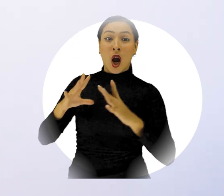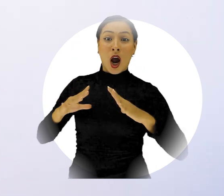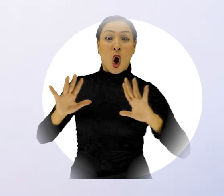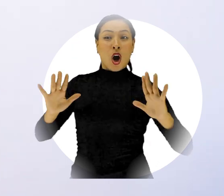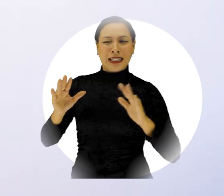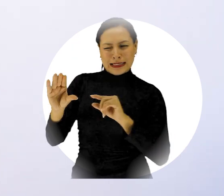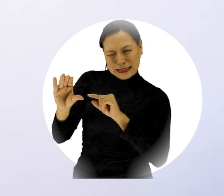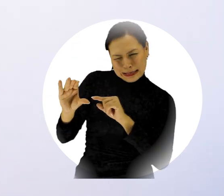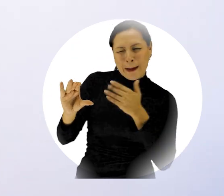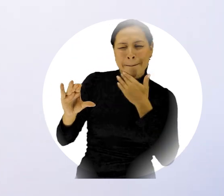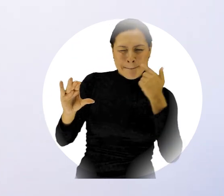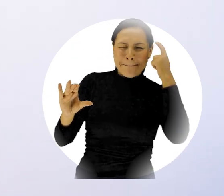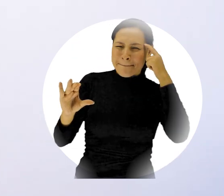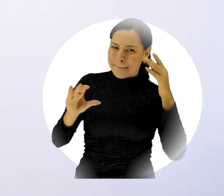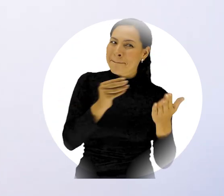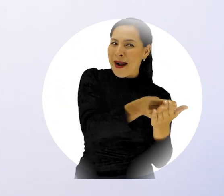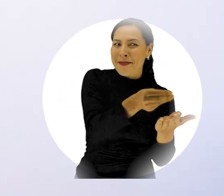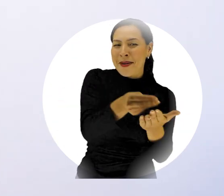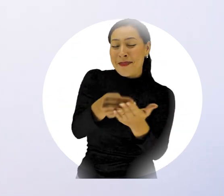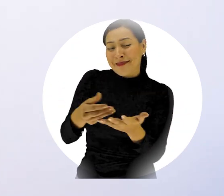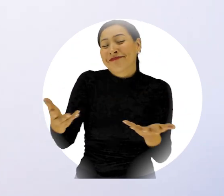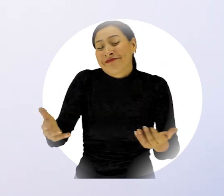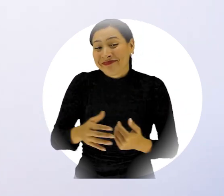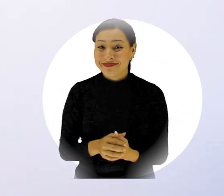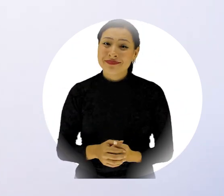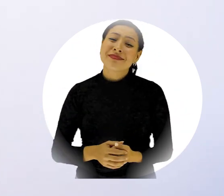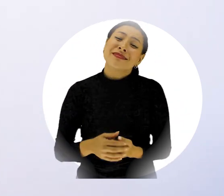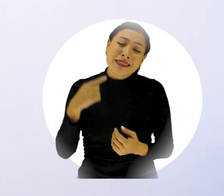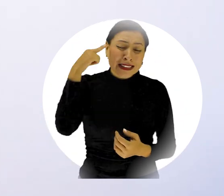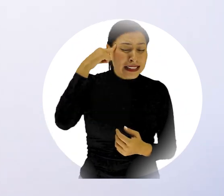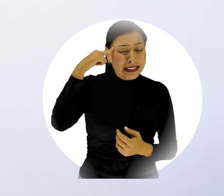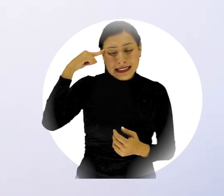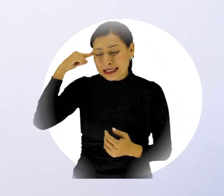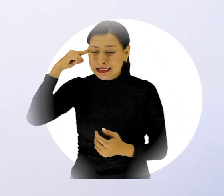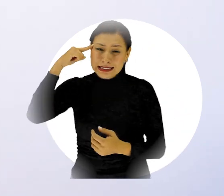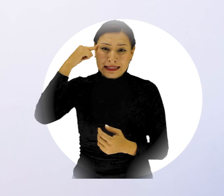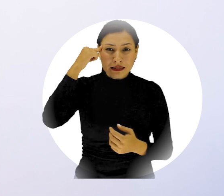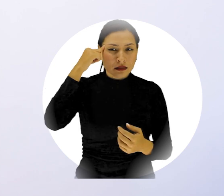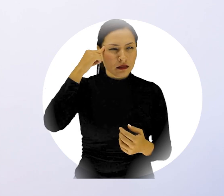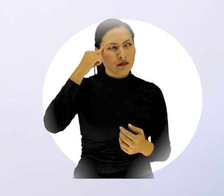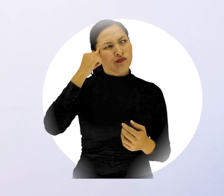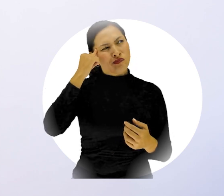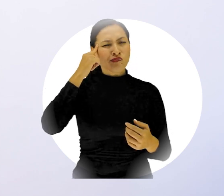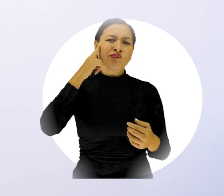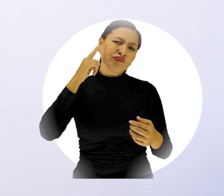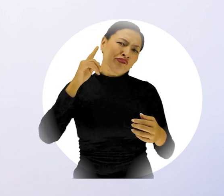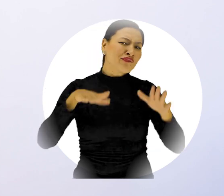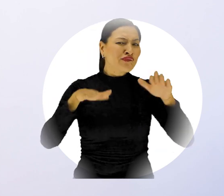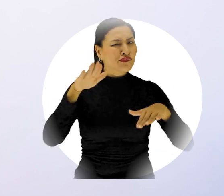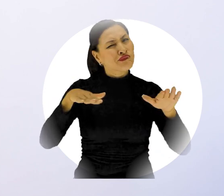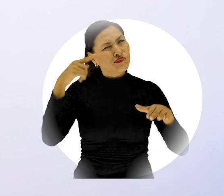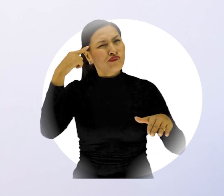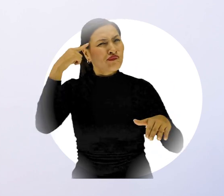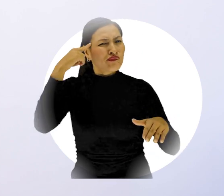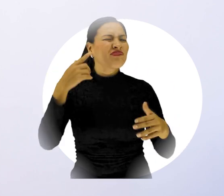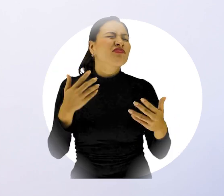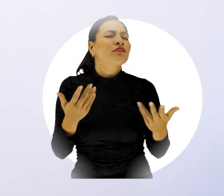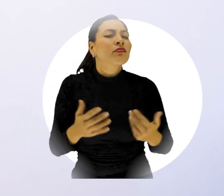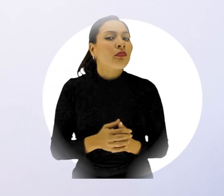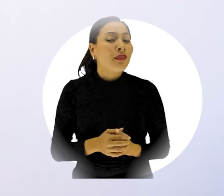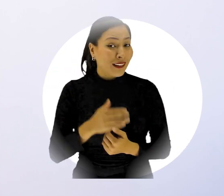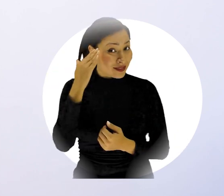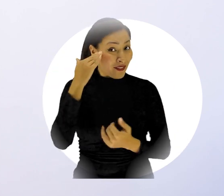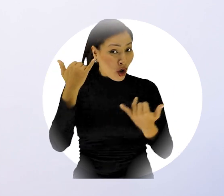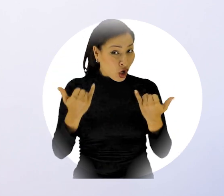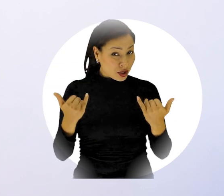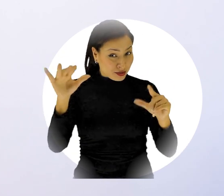económica no es lo único que genera incertidumbre. Existen preguntas que aparentemente son obvias y fáciles de responder, como el título